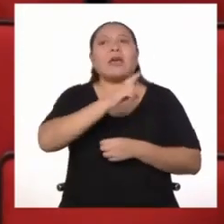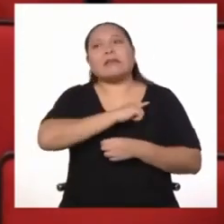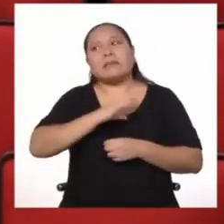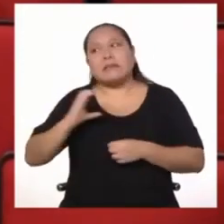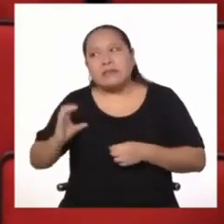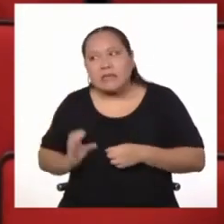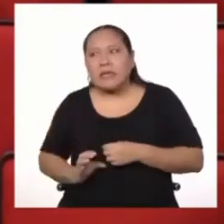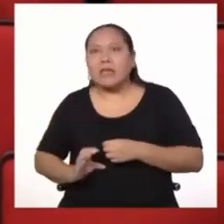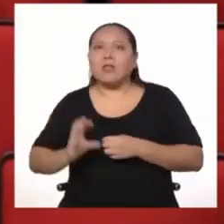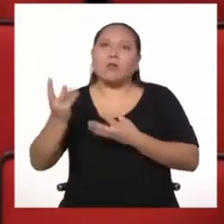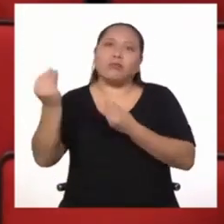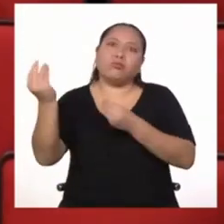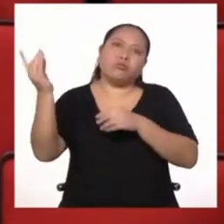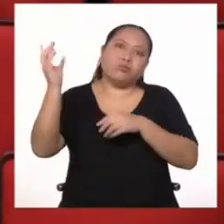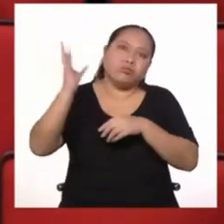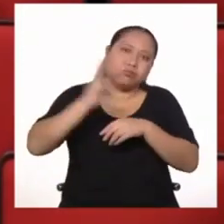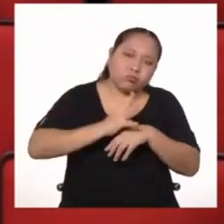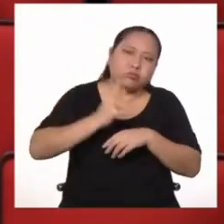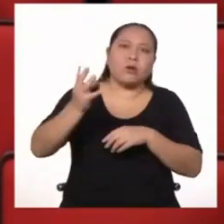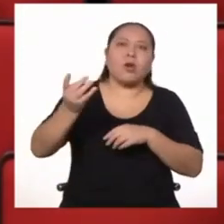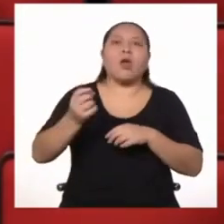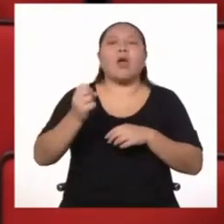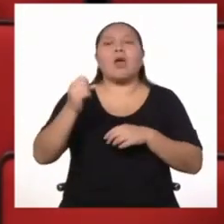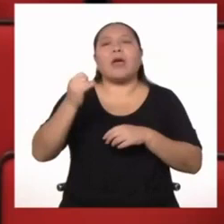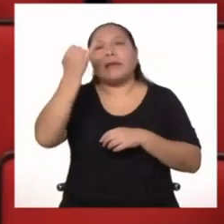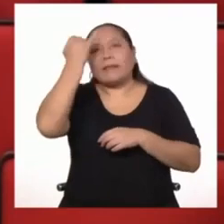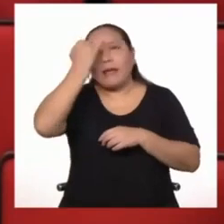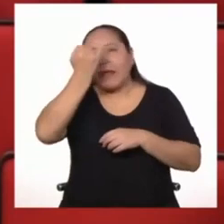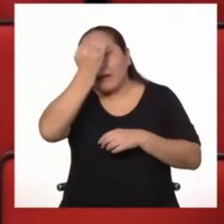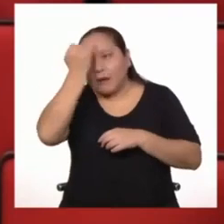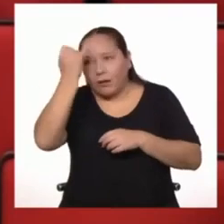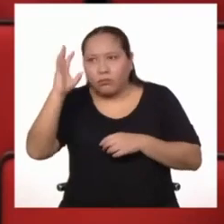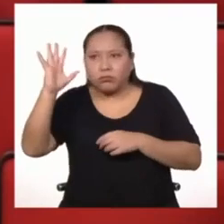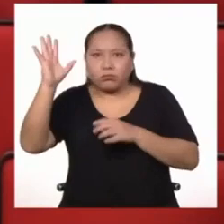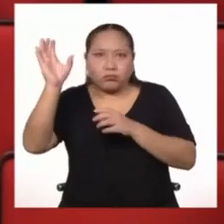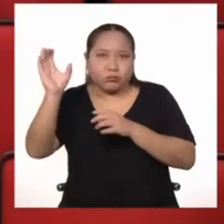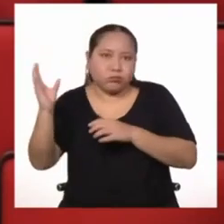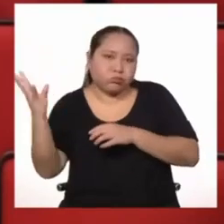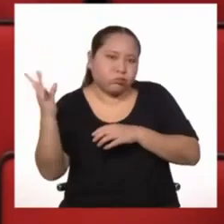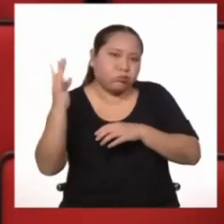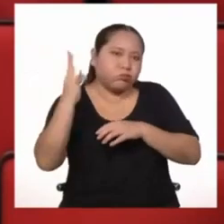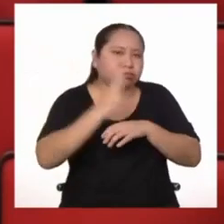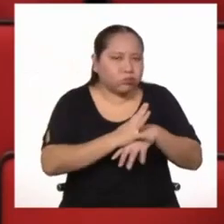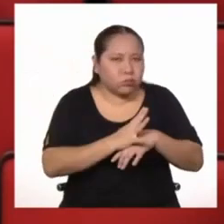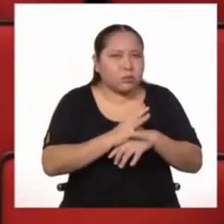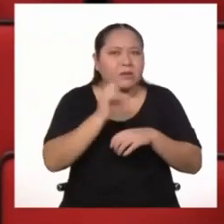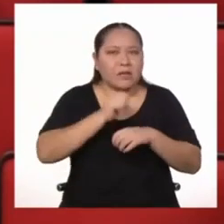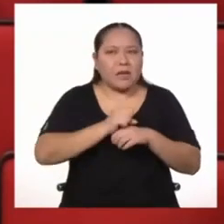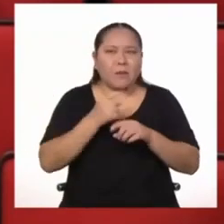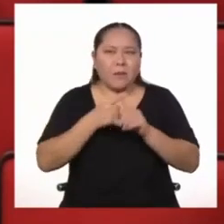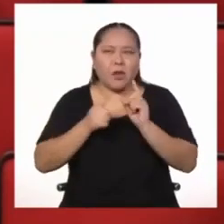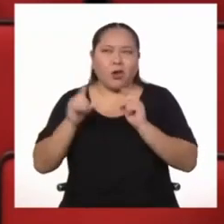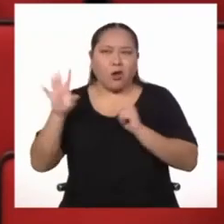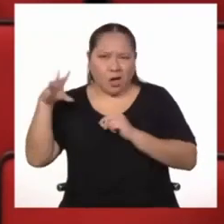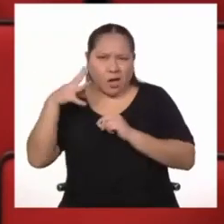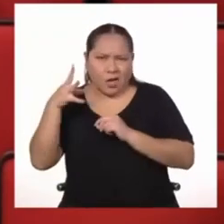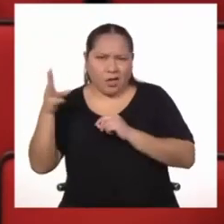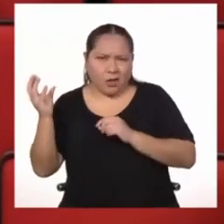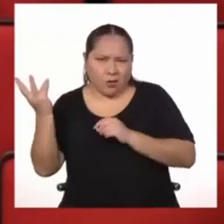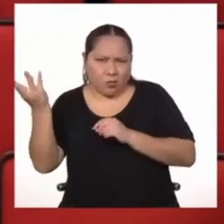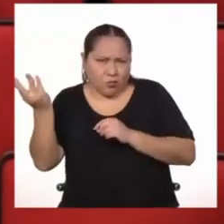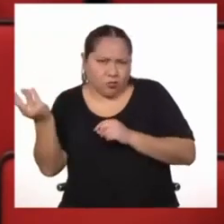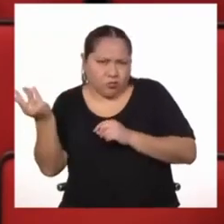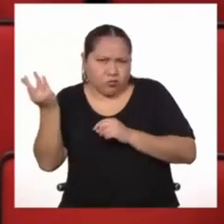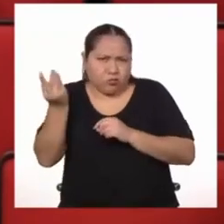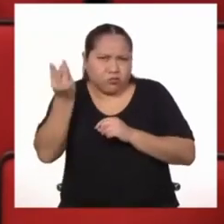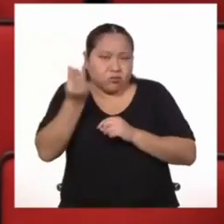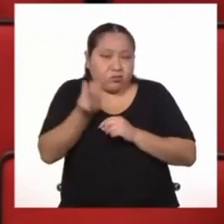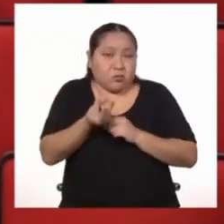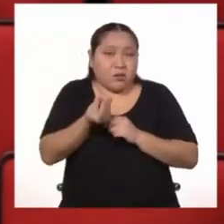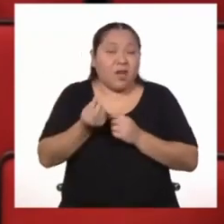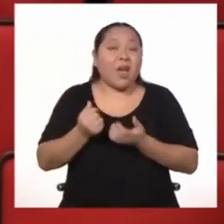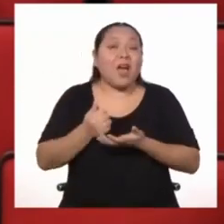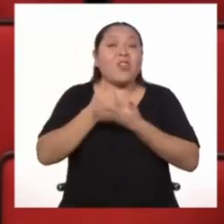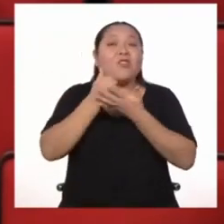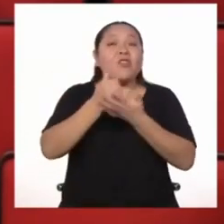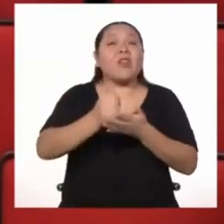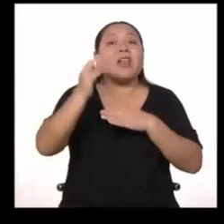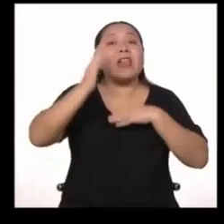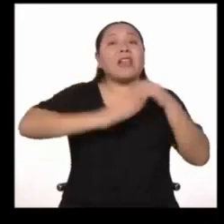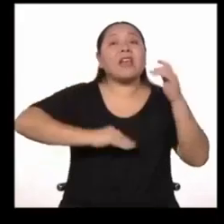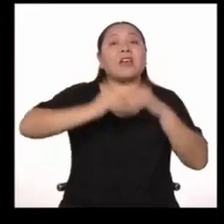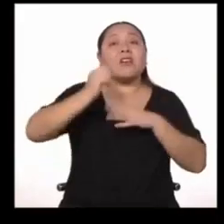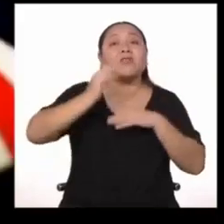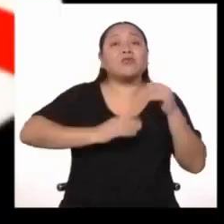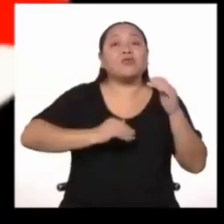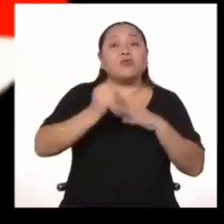aportes muy significativos, principalmente en los campos de la industria, el deporte y la cultura.